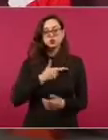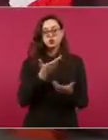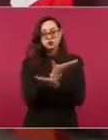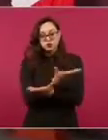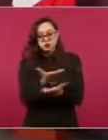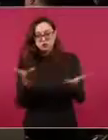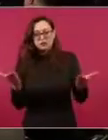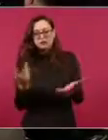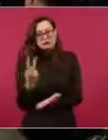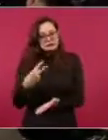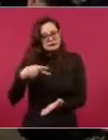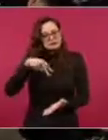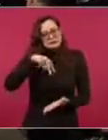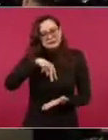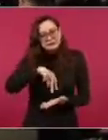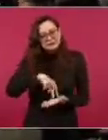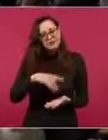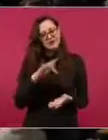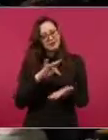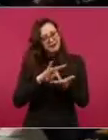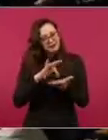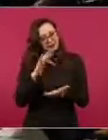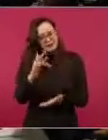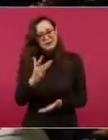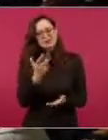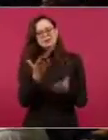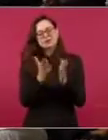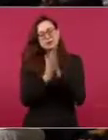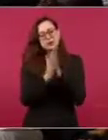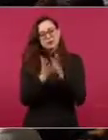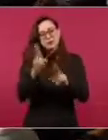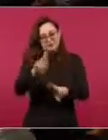por favor, son bienvenidas, bienvenidos.